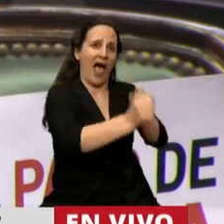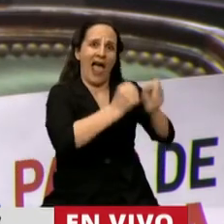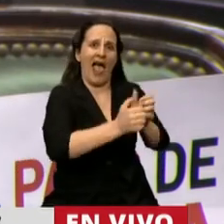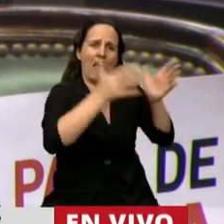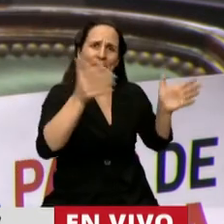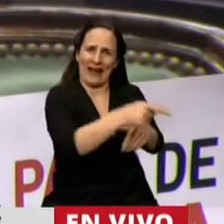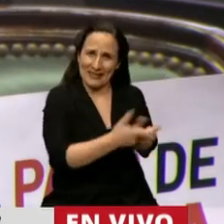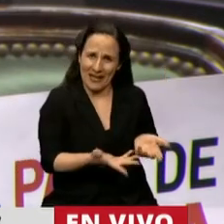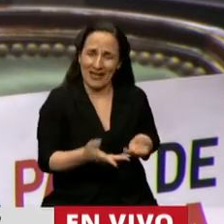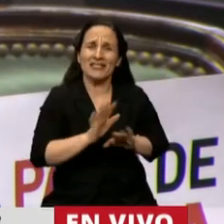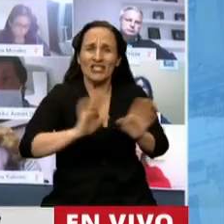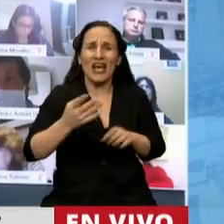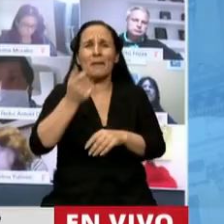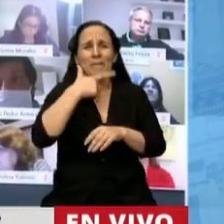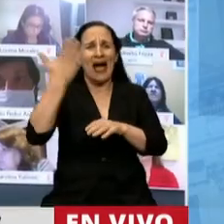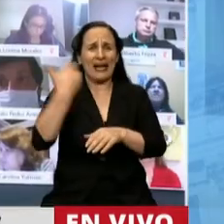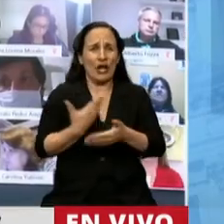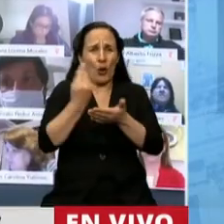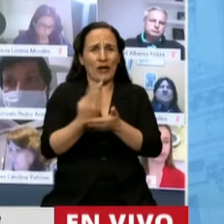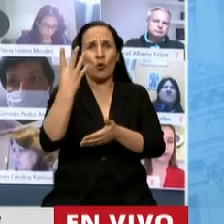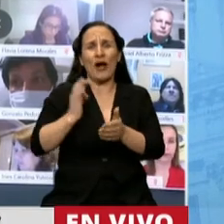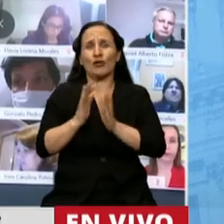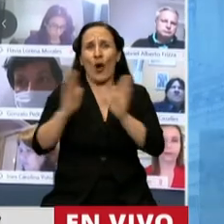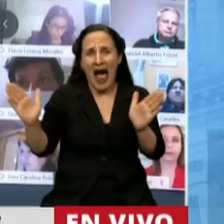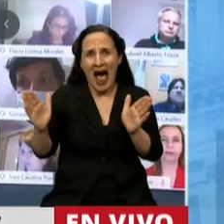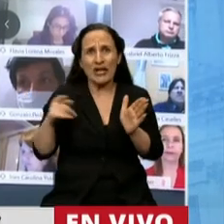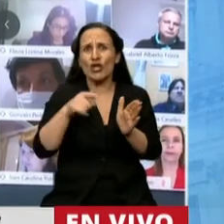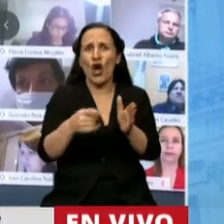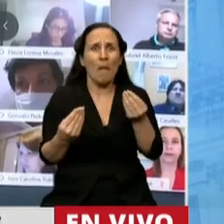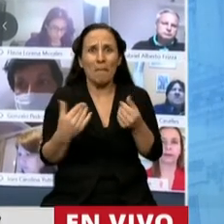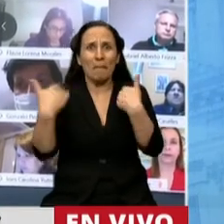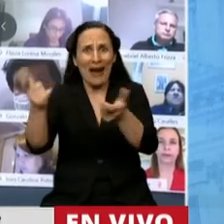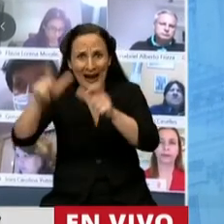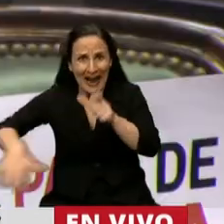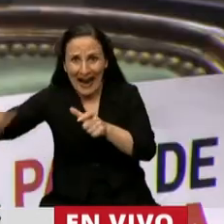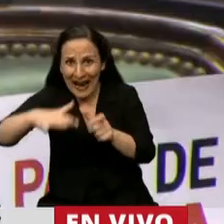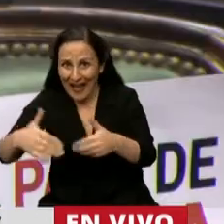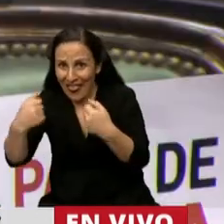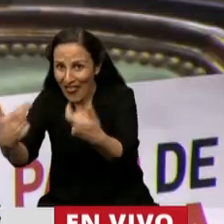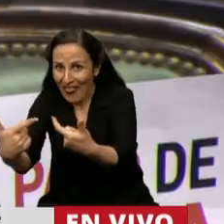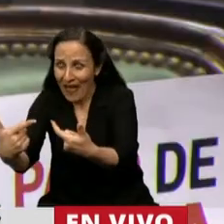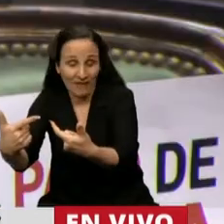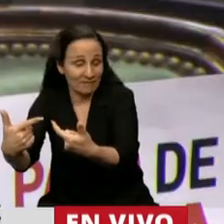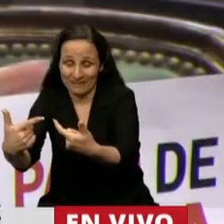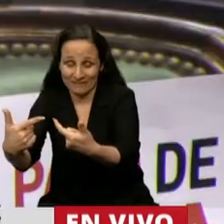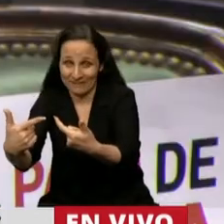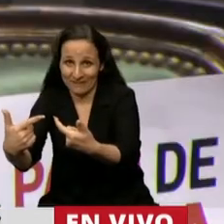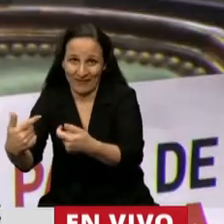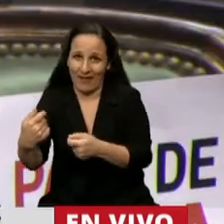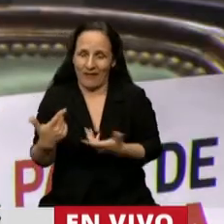vimos en 4 años del gobierno de Mauricio Macri, cómo eso no redundó en un beneficio para las grandes mayorías. Y esto no es